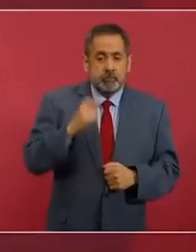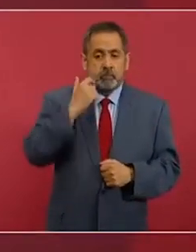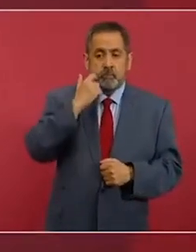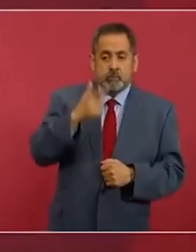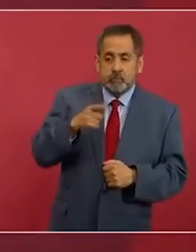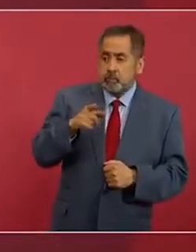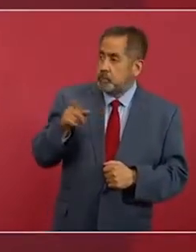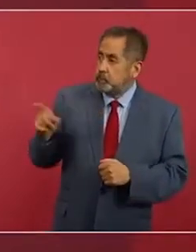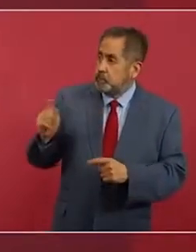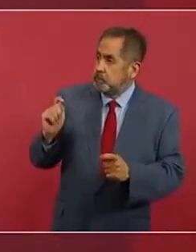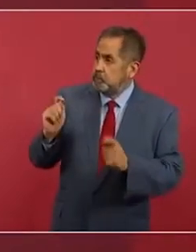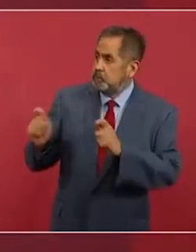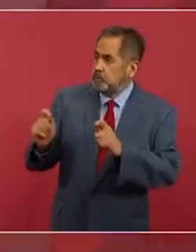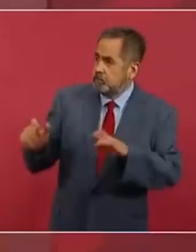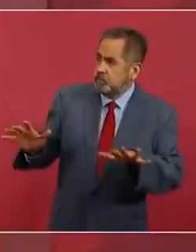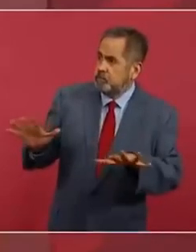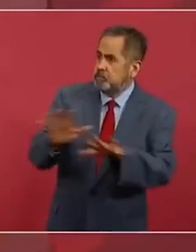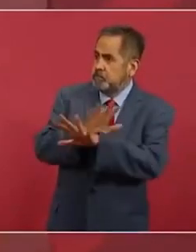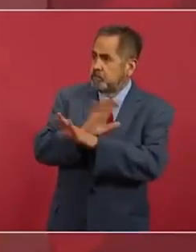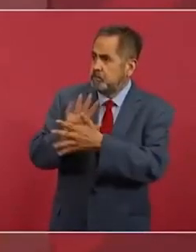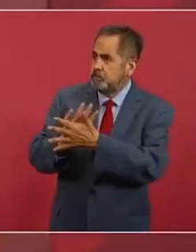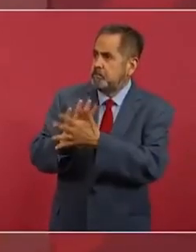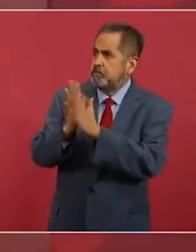programa de transformación, que ese es el fondo.